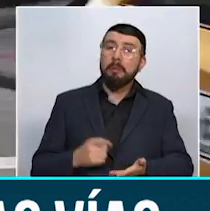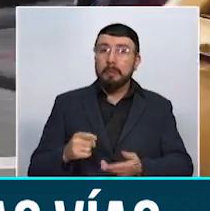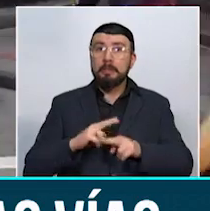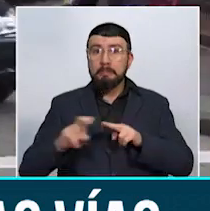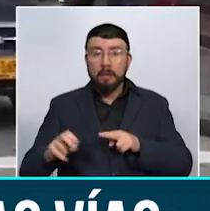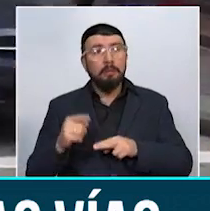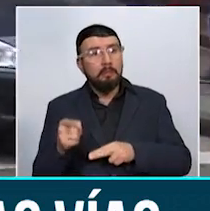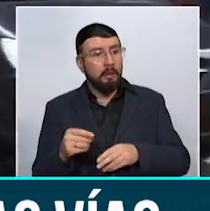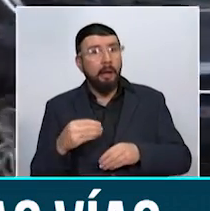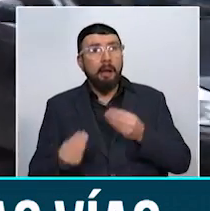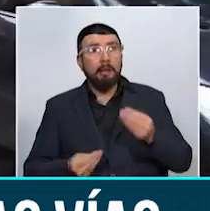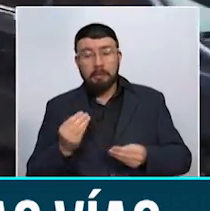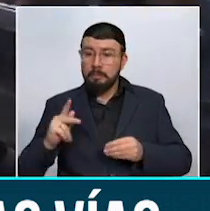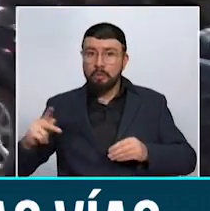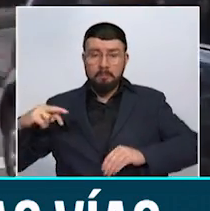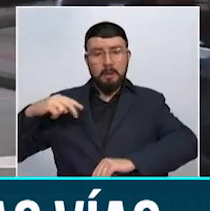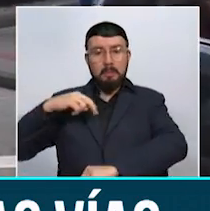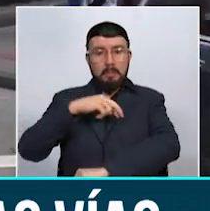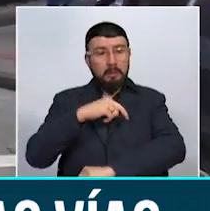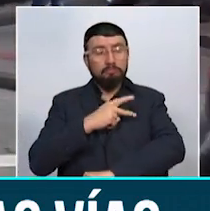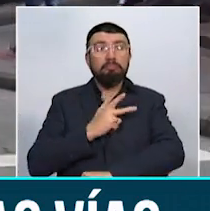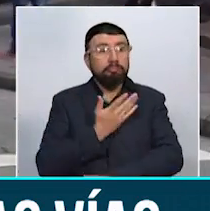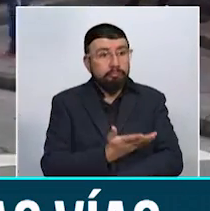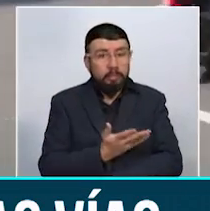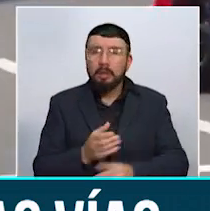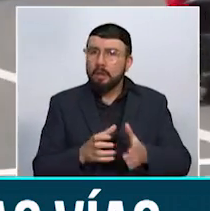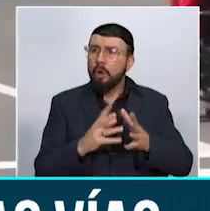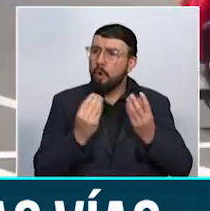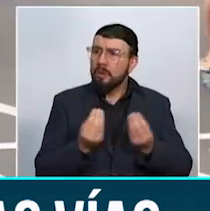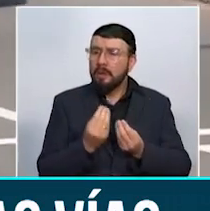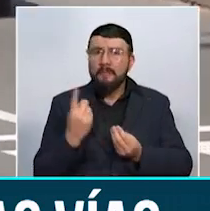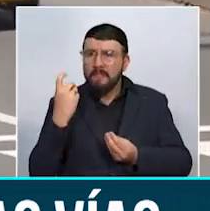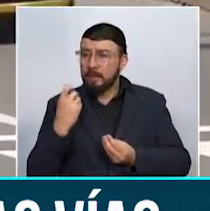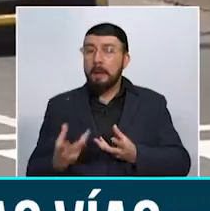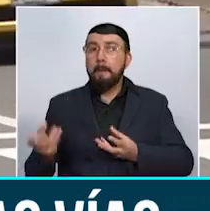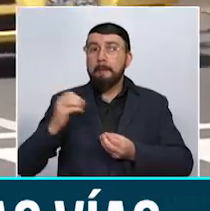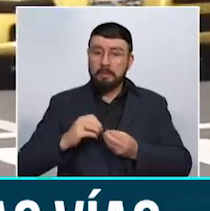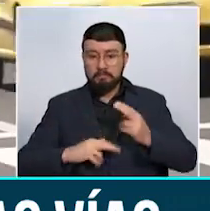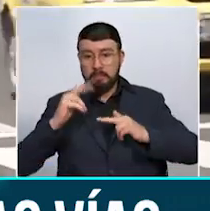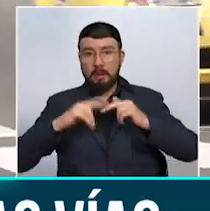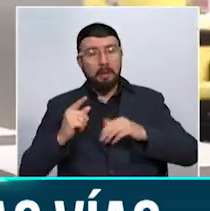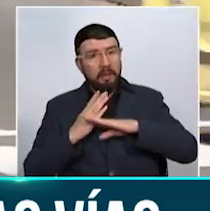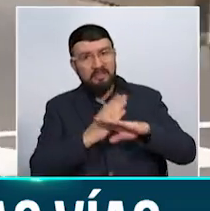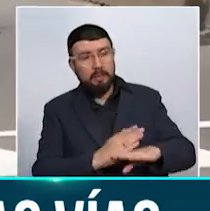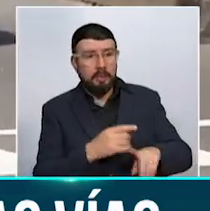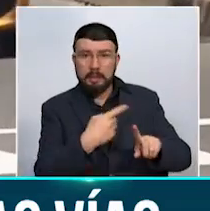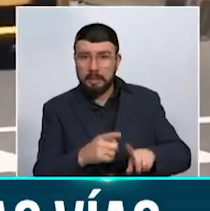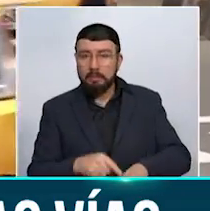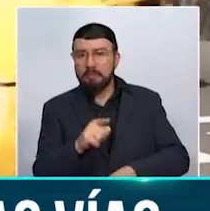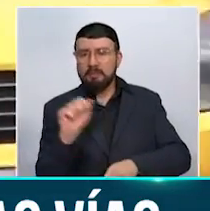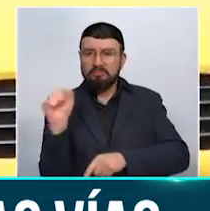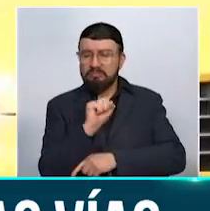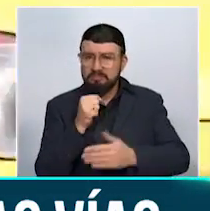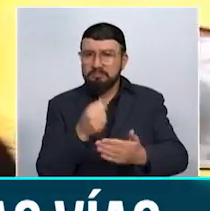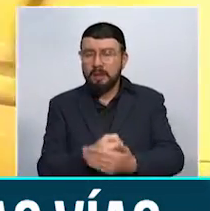accesos de los peatones en la ciudad. Según concejales, falta más infraestructura que prevenga este tipo de accidentes. Los